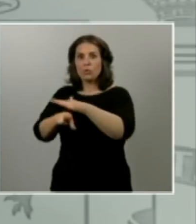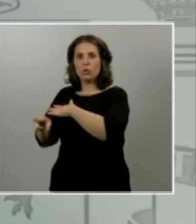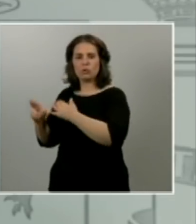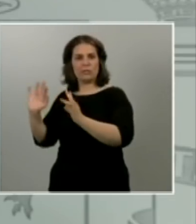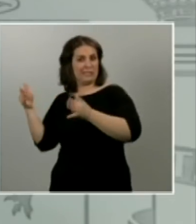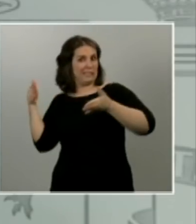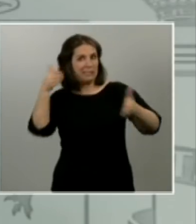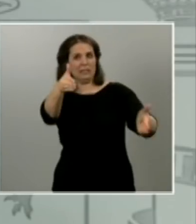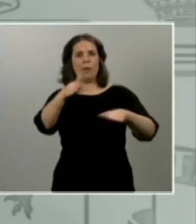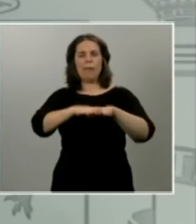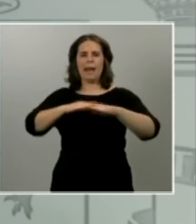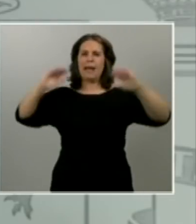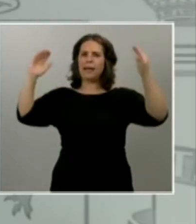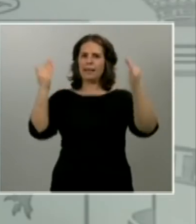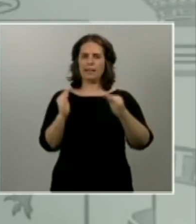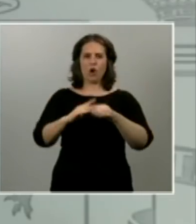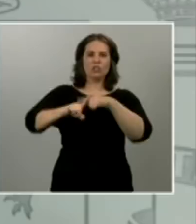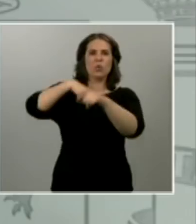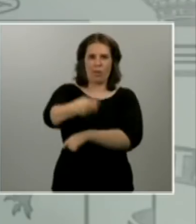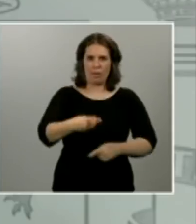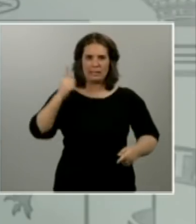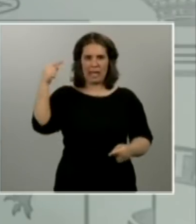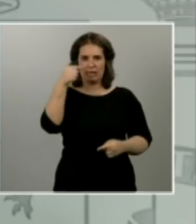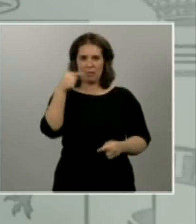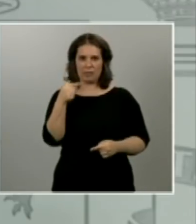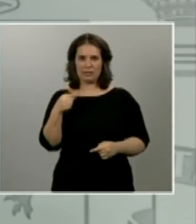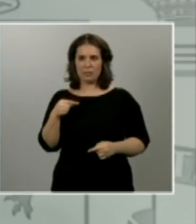Necesitamos mantener esas medidas dos semanas más.